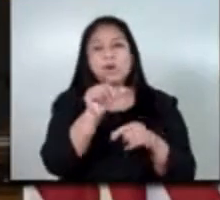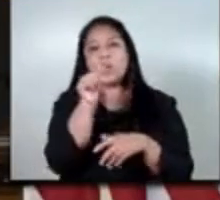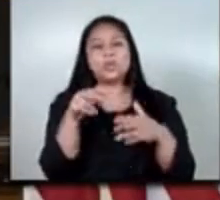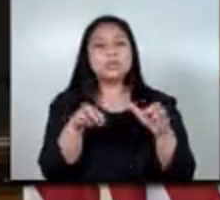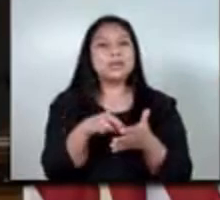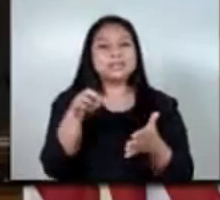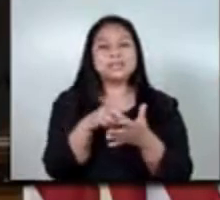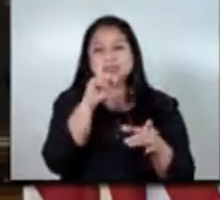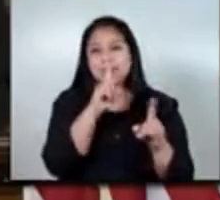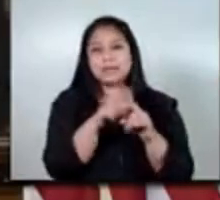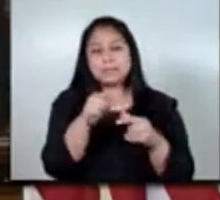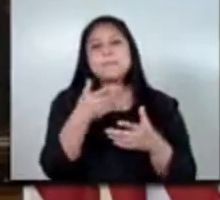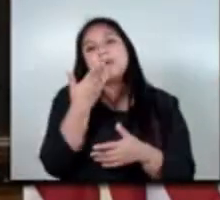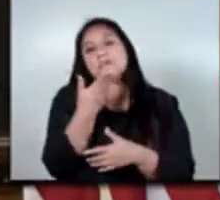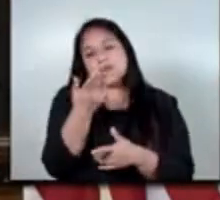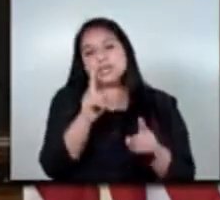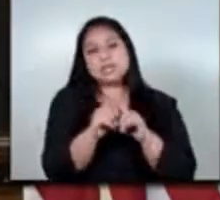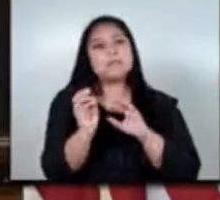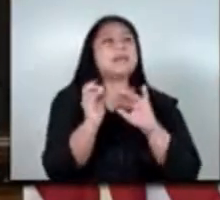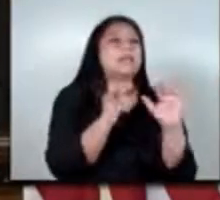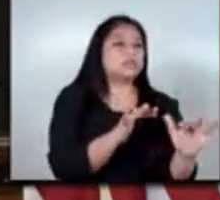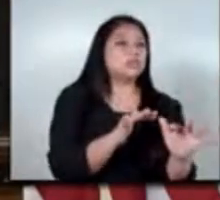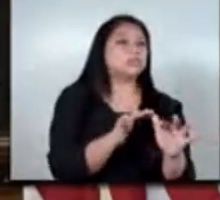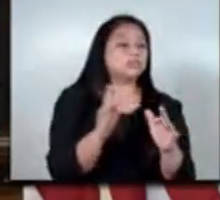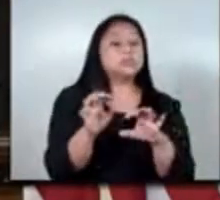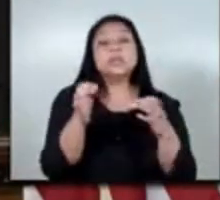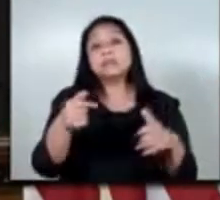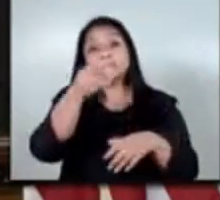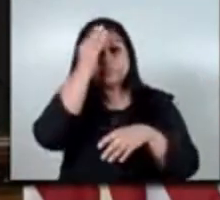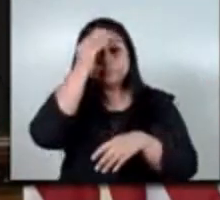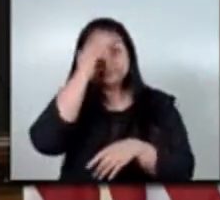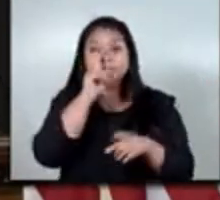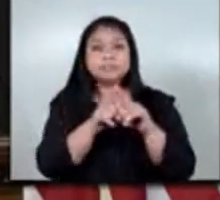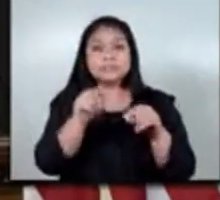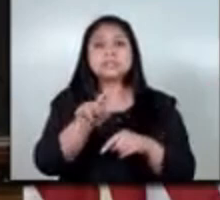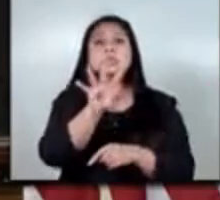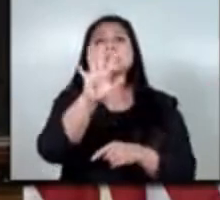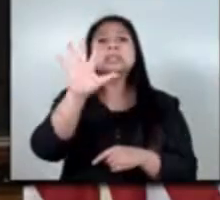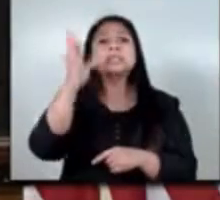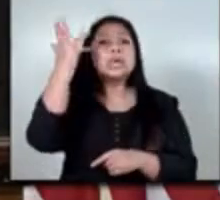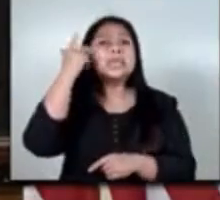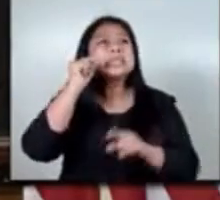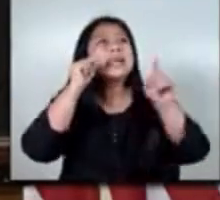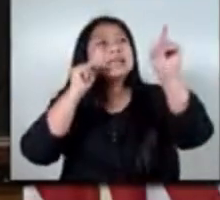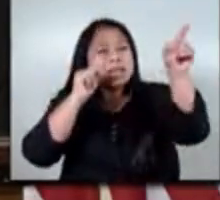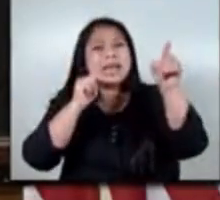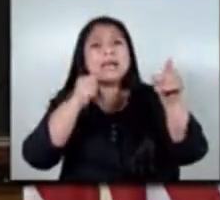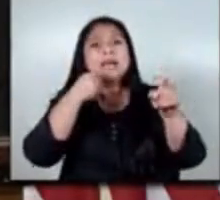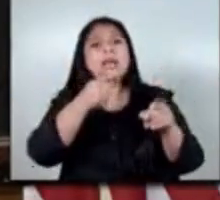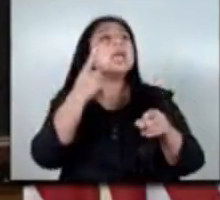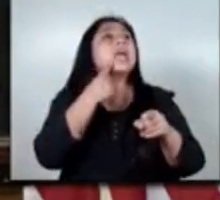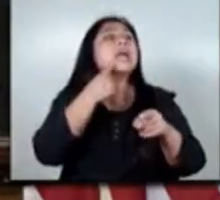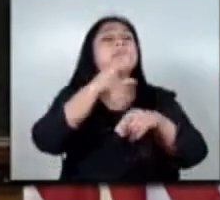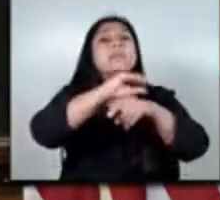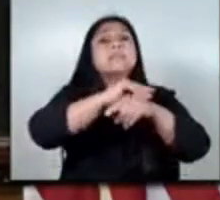región para poder facilitar la migración regular y entonces aprendimos que se tardaba 45 días hábiles allá el que el empleador pudiera obtener el